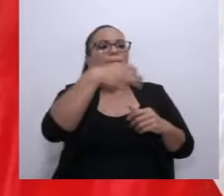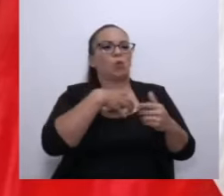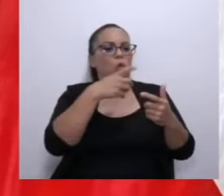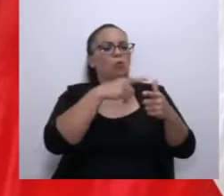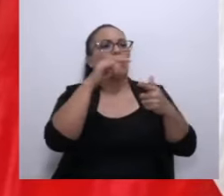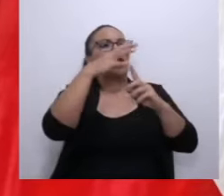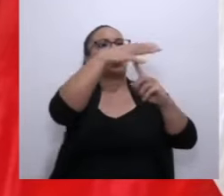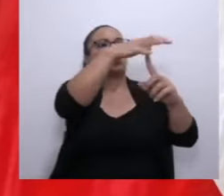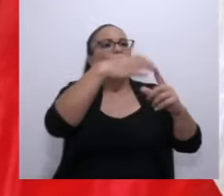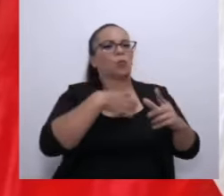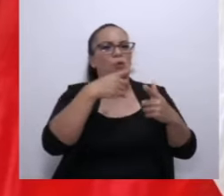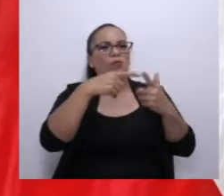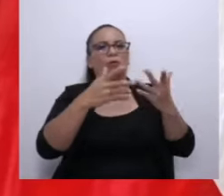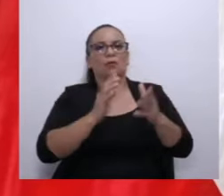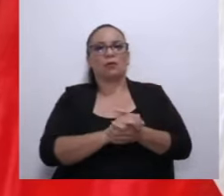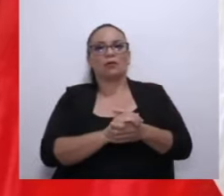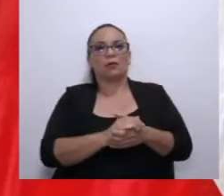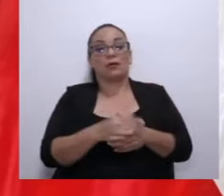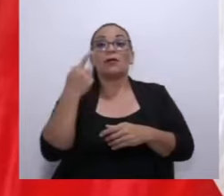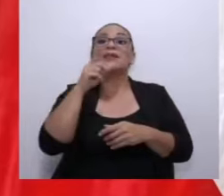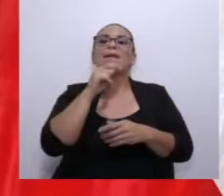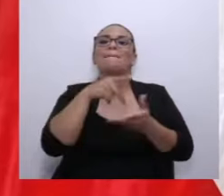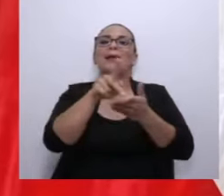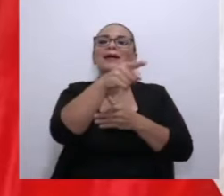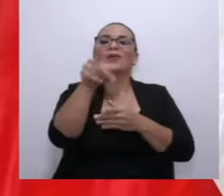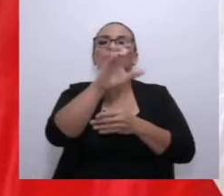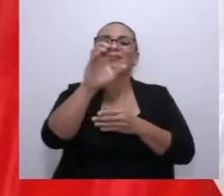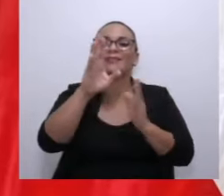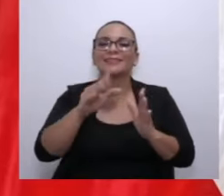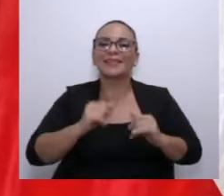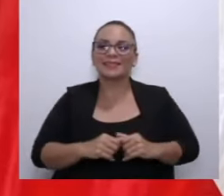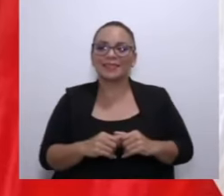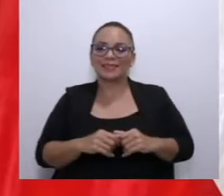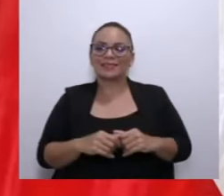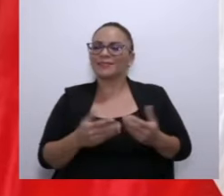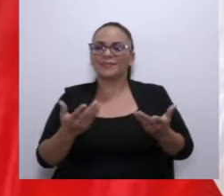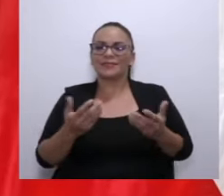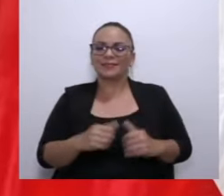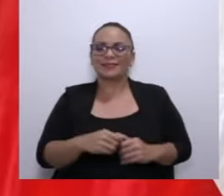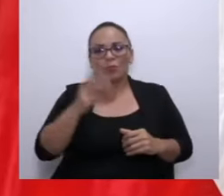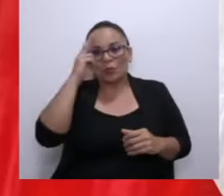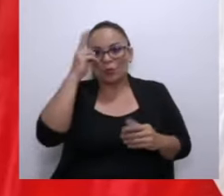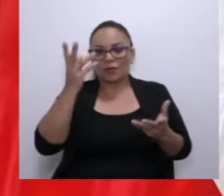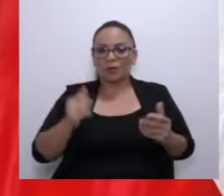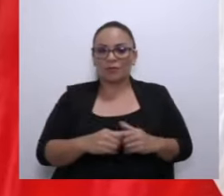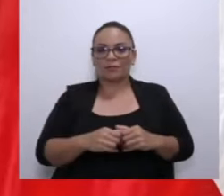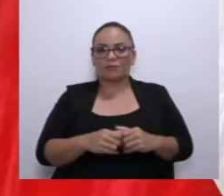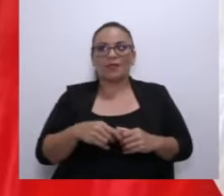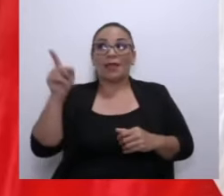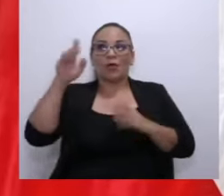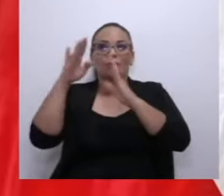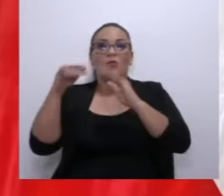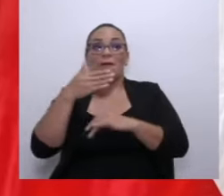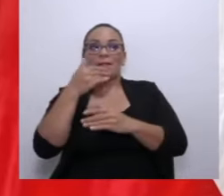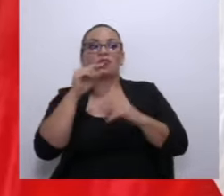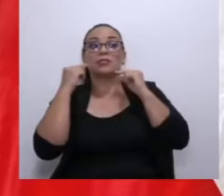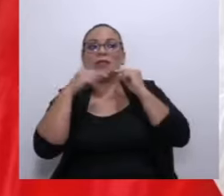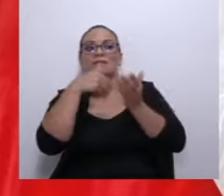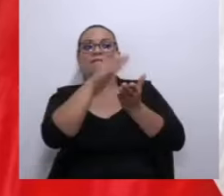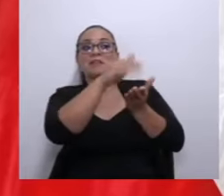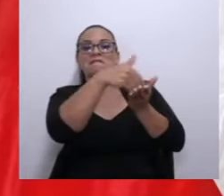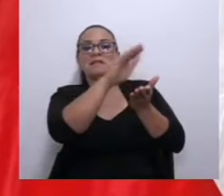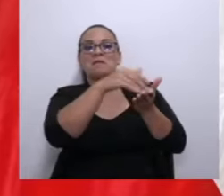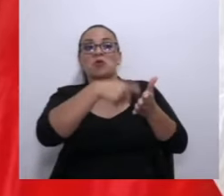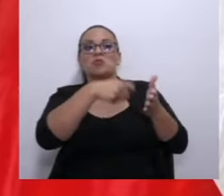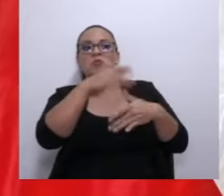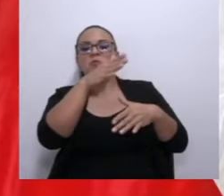cosas, a costa suya. ¿Verdad? Para que Chávez se vaya, venga otro alcahueta y mantenga